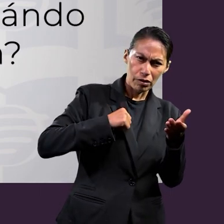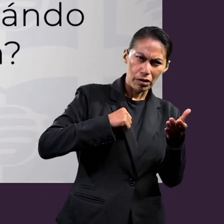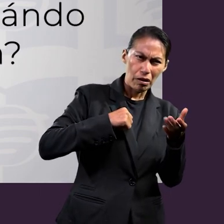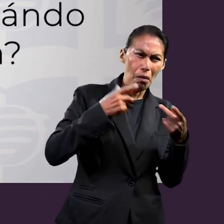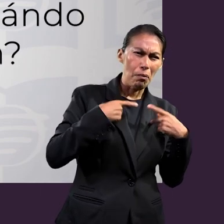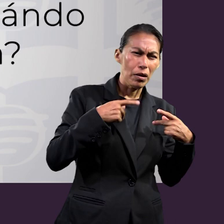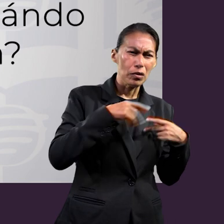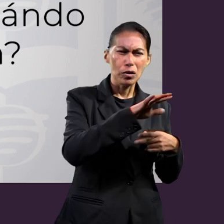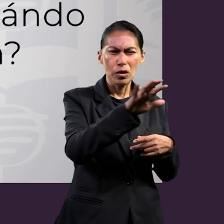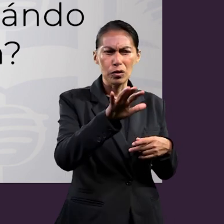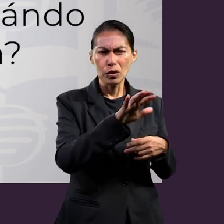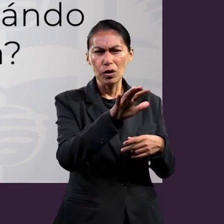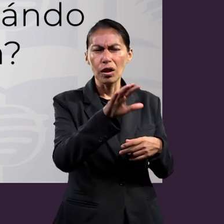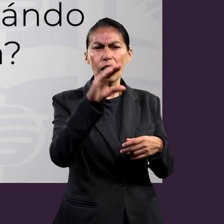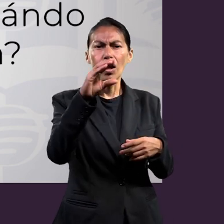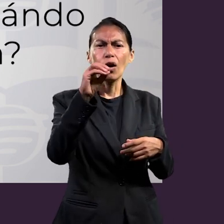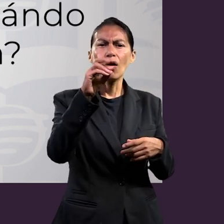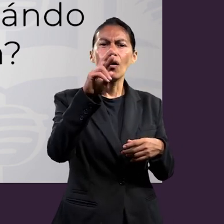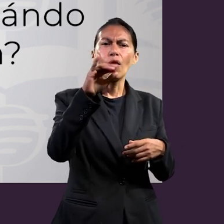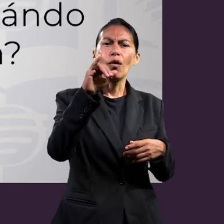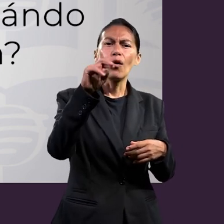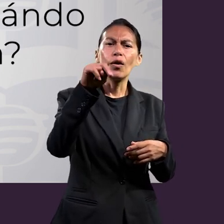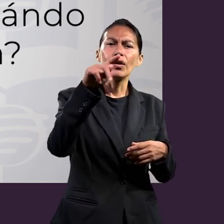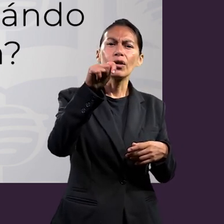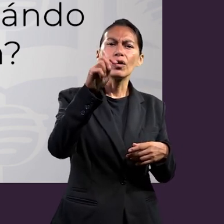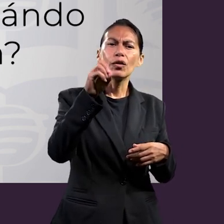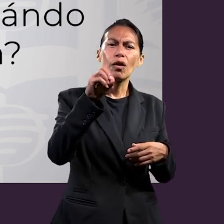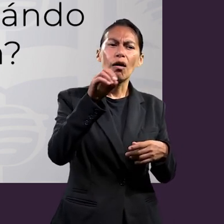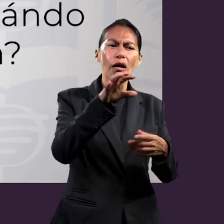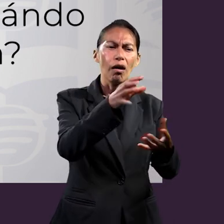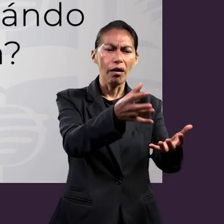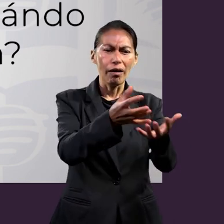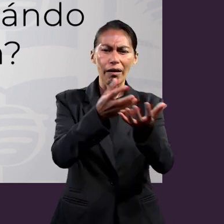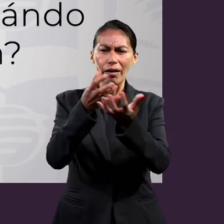antiguas para atraer a los cristianos de Corinto?